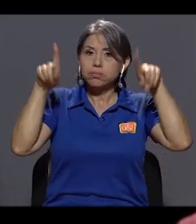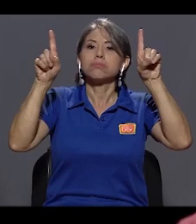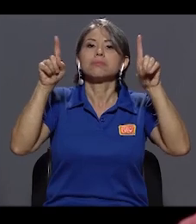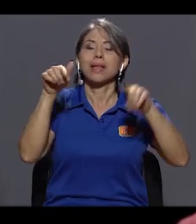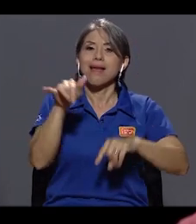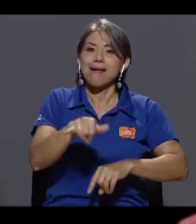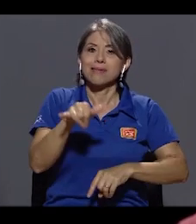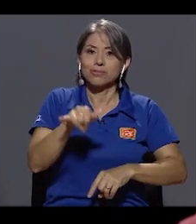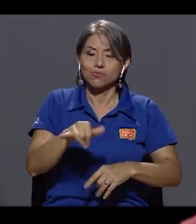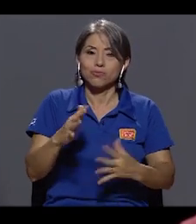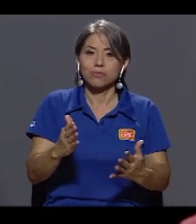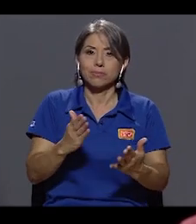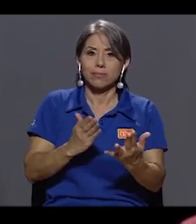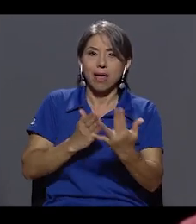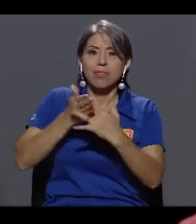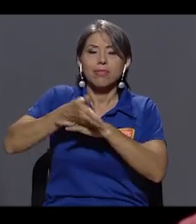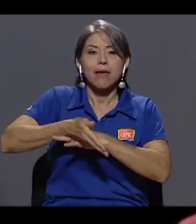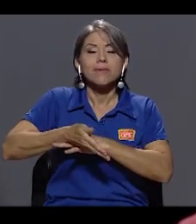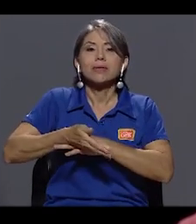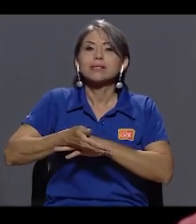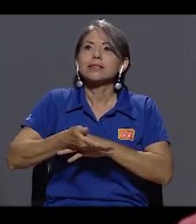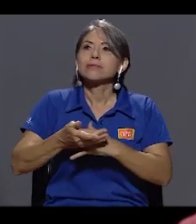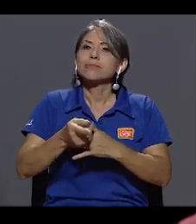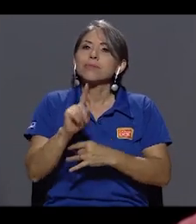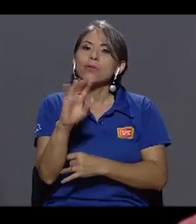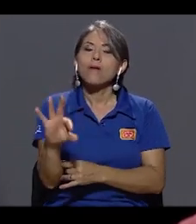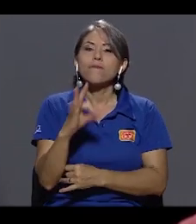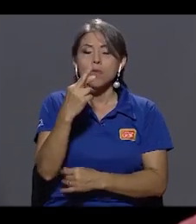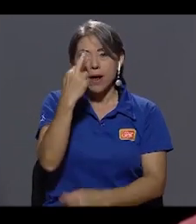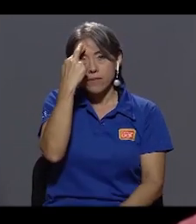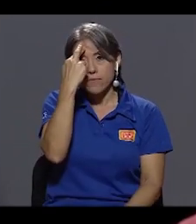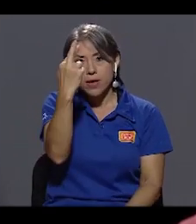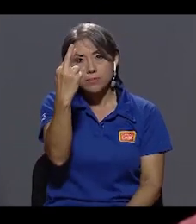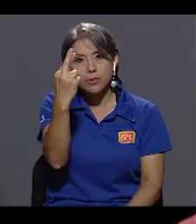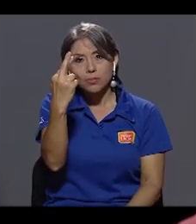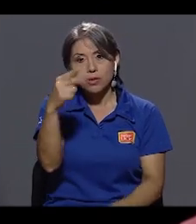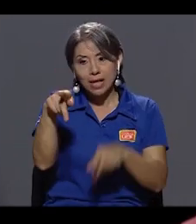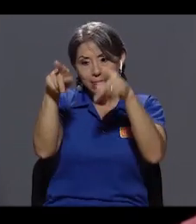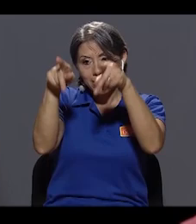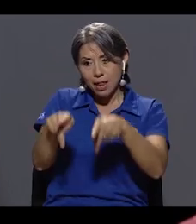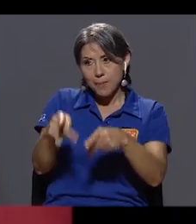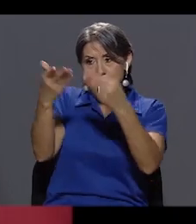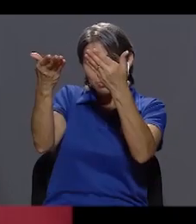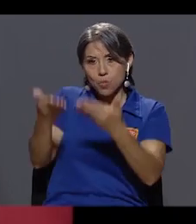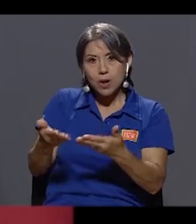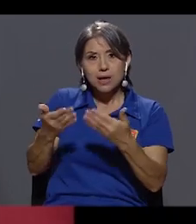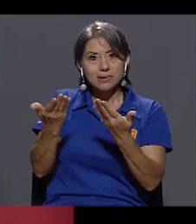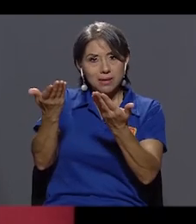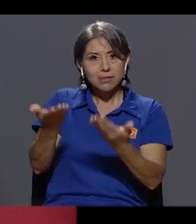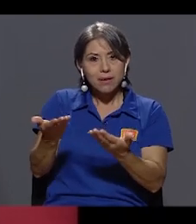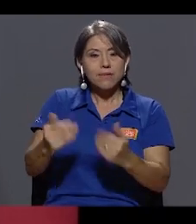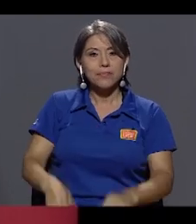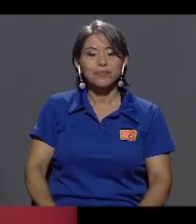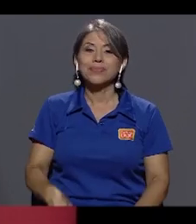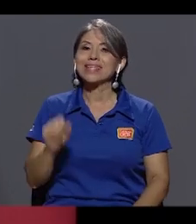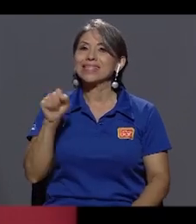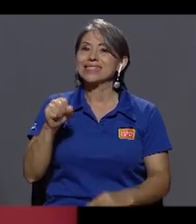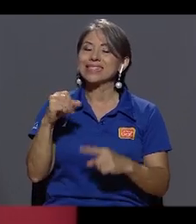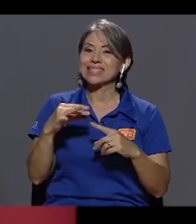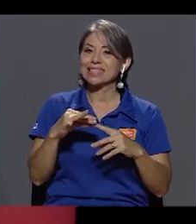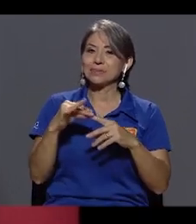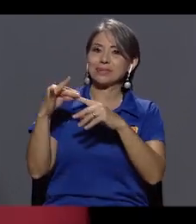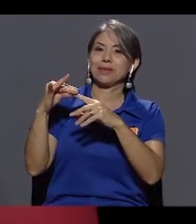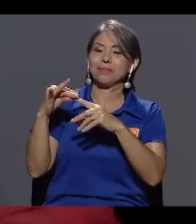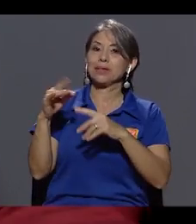eso mediante un mecanismo que sea respetuoso de la persona que tienes de frente? Sí, especialmente,